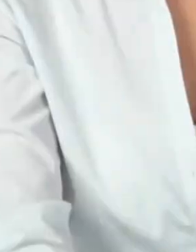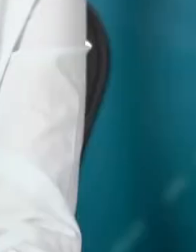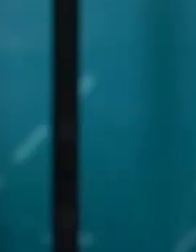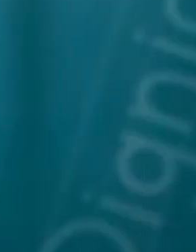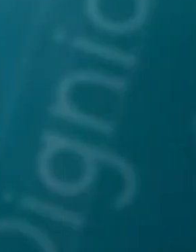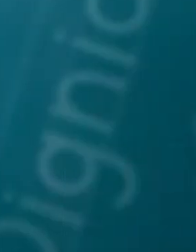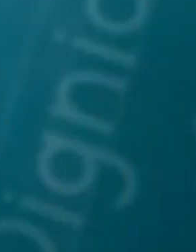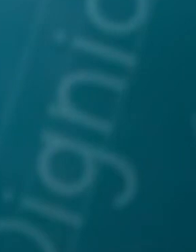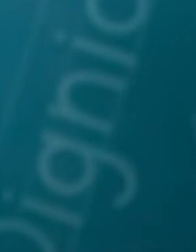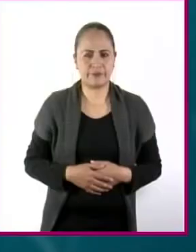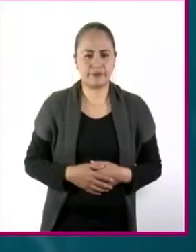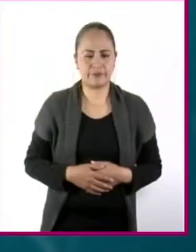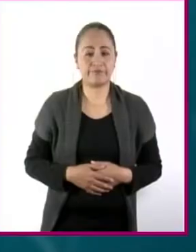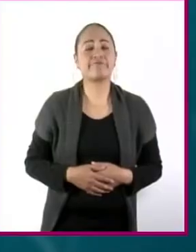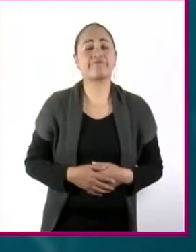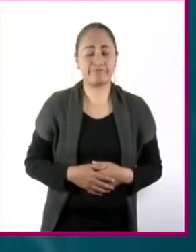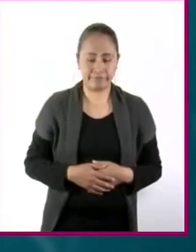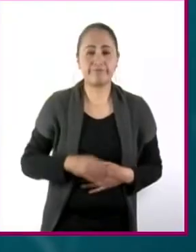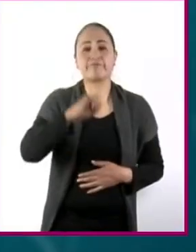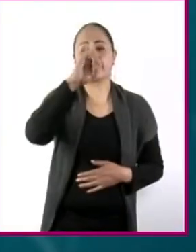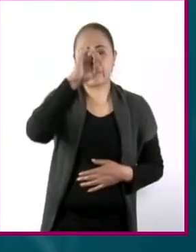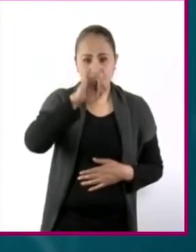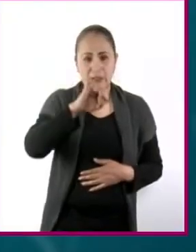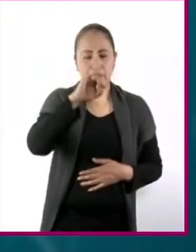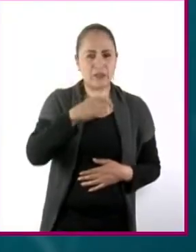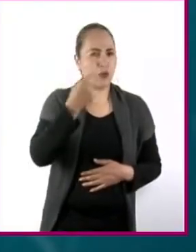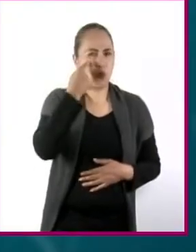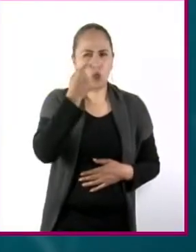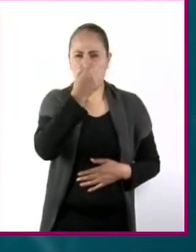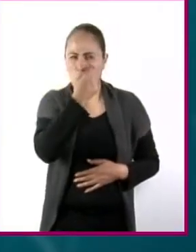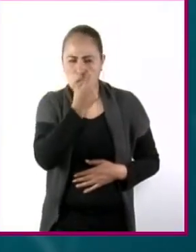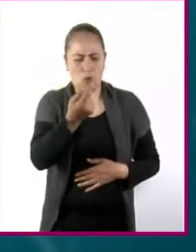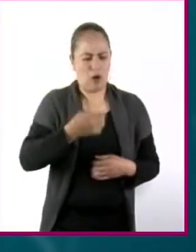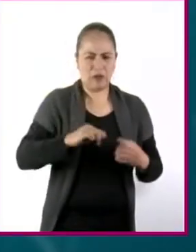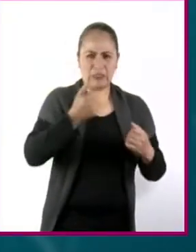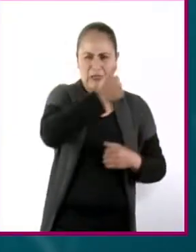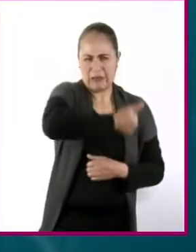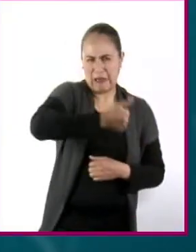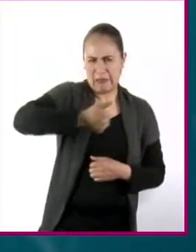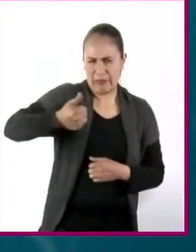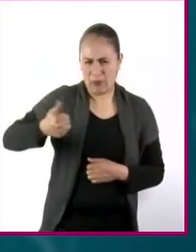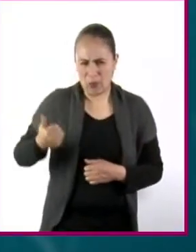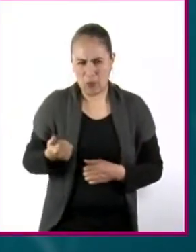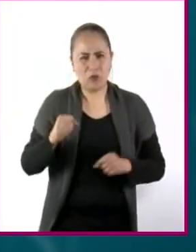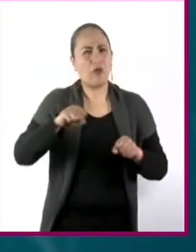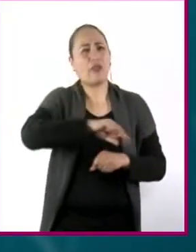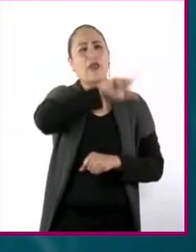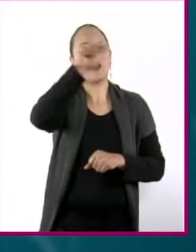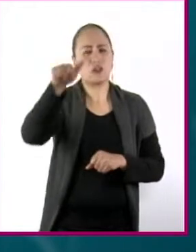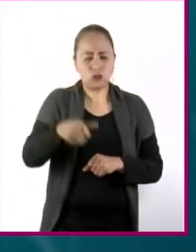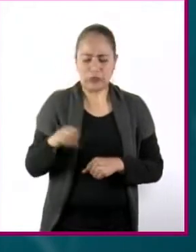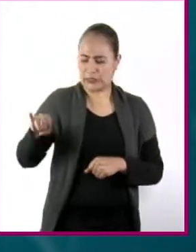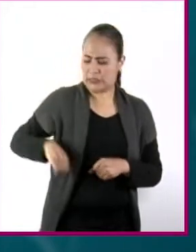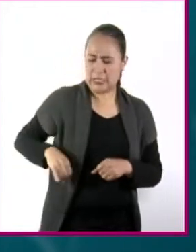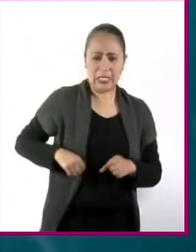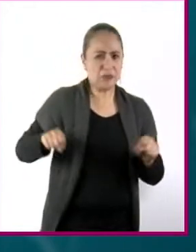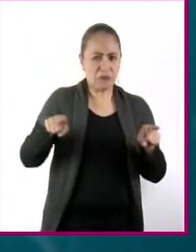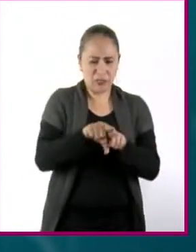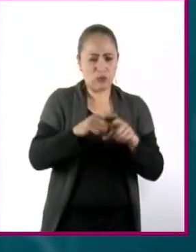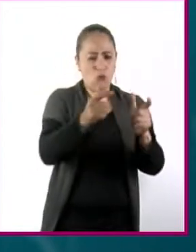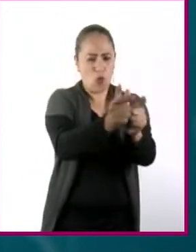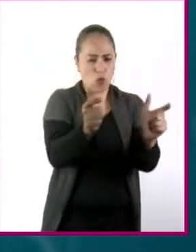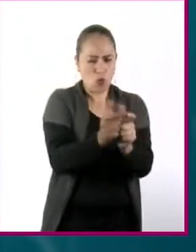Es interesante conocer cómo las visiones individuales pueden derivar en intereses colectivos. Vivir en